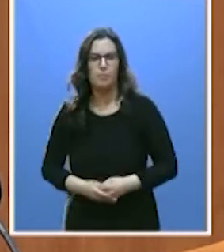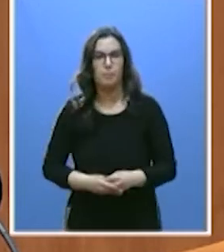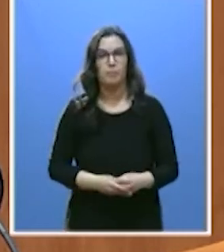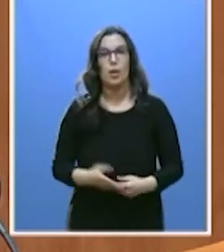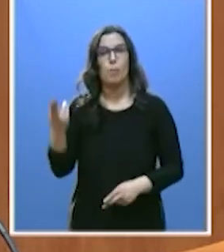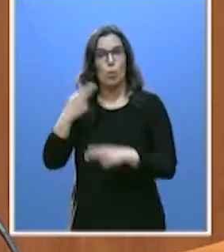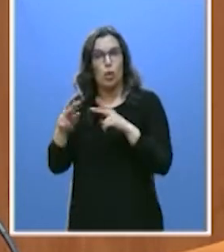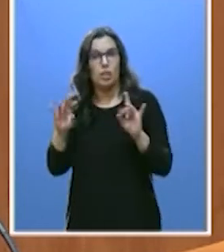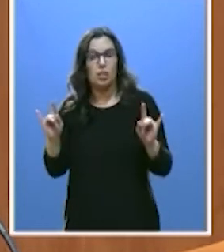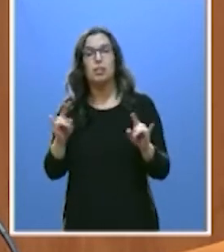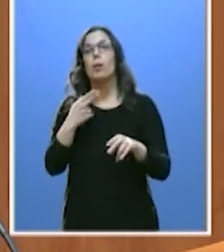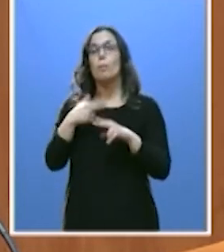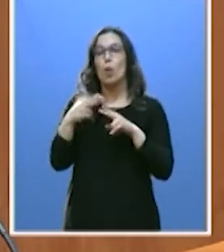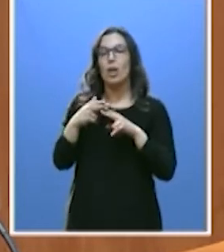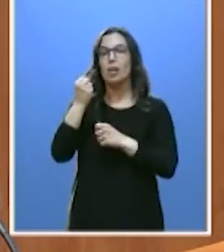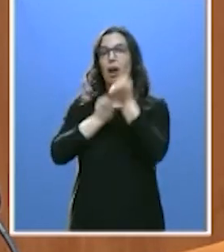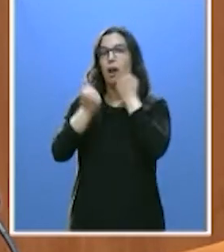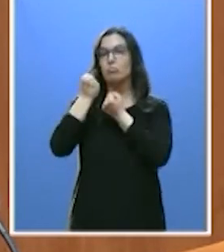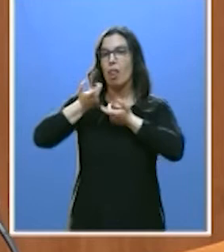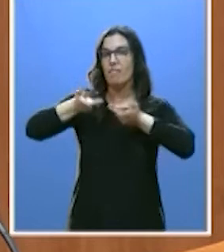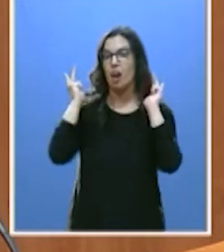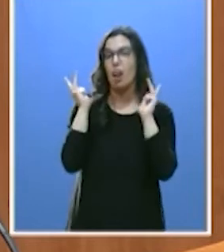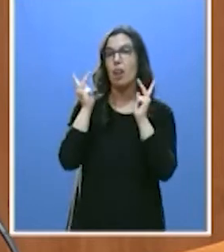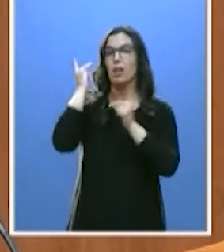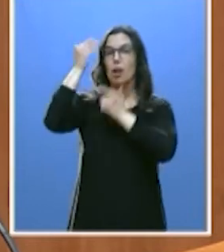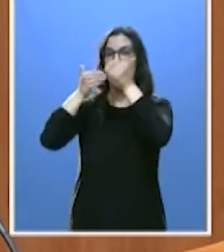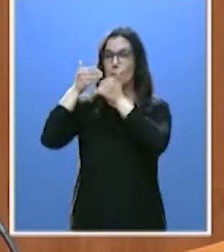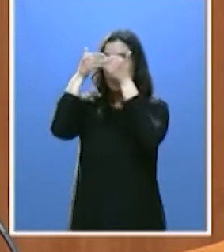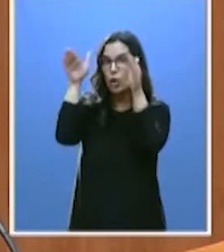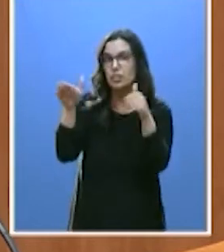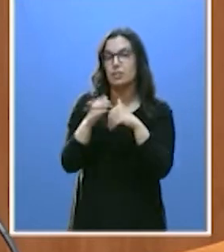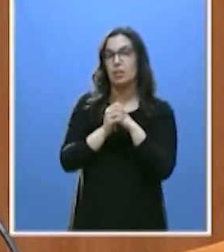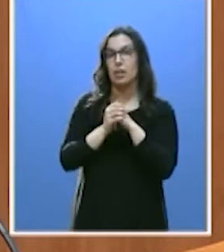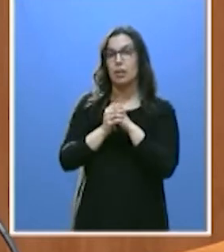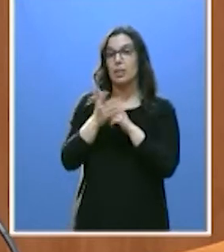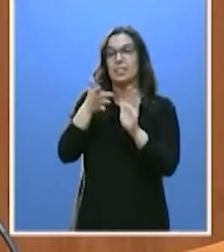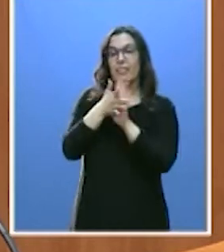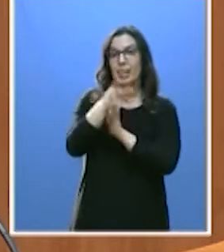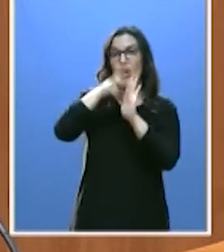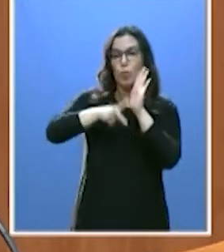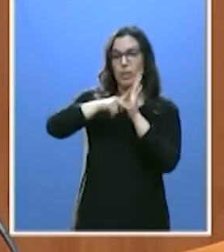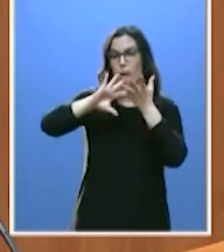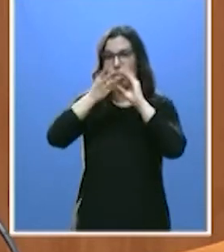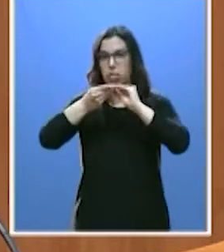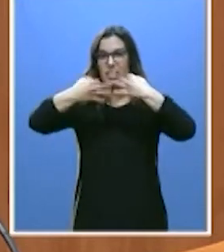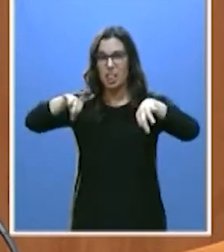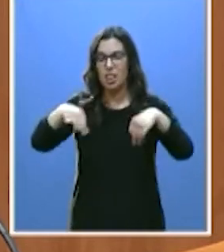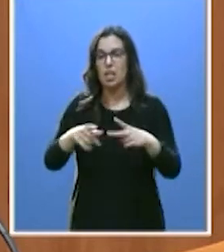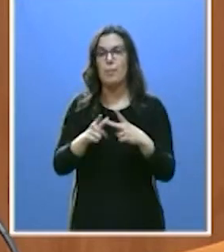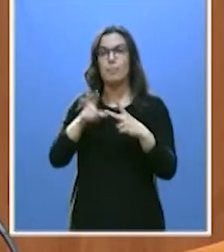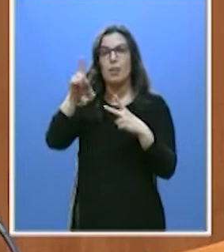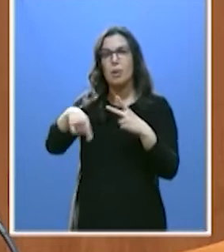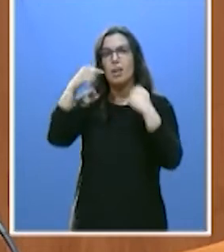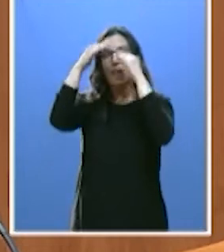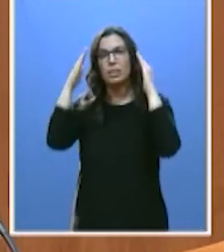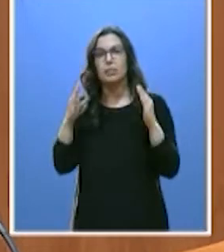Política liberal y progresista. Política liberal que simplifica las normas, que baja impuestos. Política progresista que se ocupa de